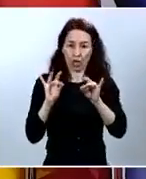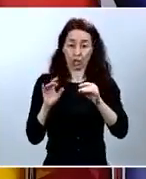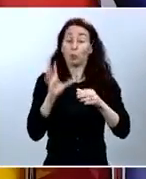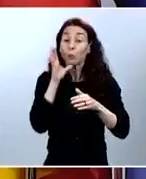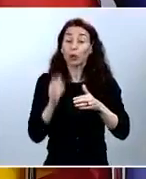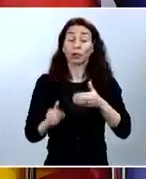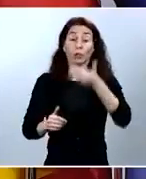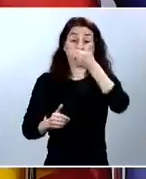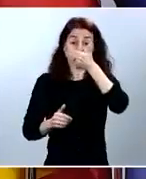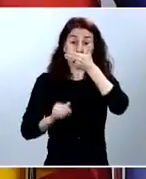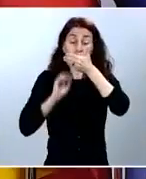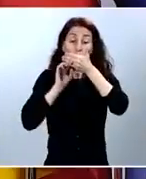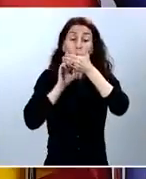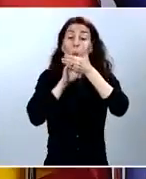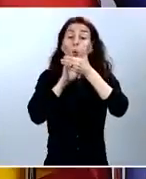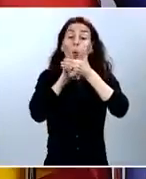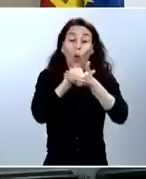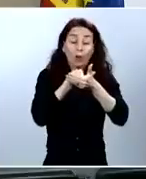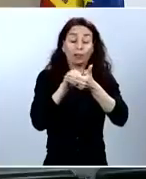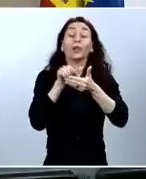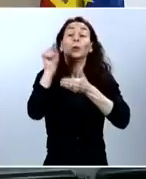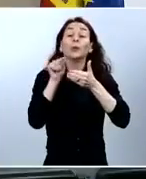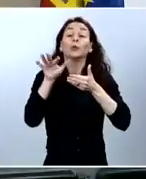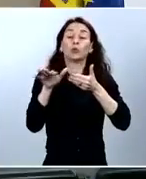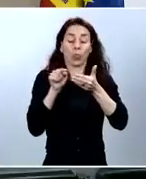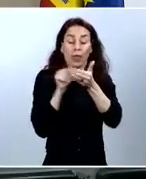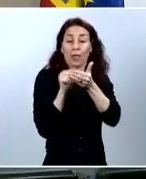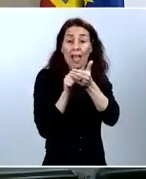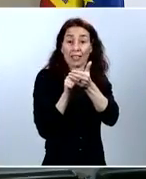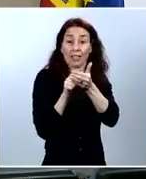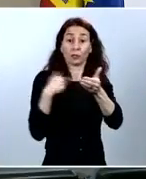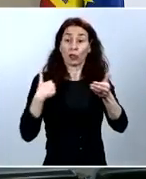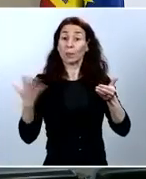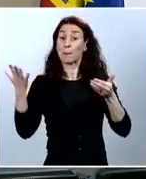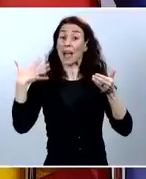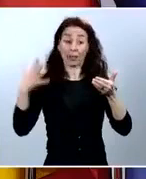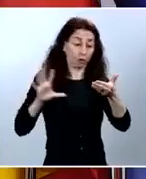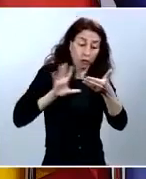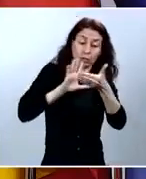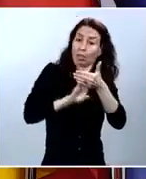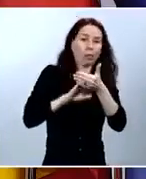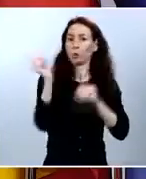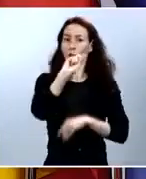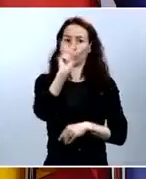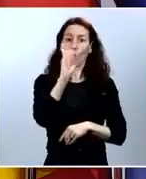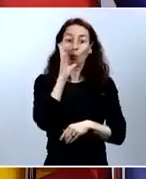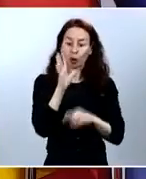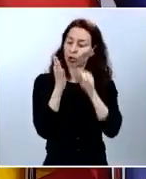es cuando vas a contaminar tus manos. Entonces, tienes que tener cuidado de no tocarla por dentro y echarla en donde hay que echarla